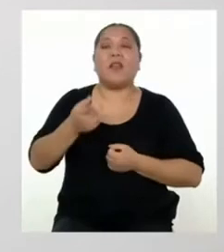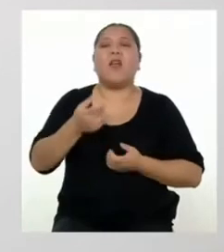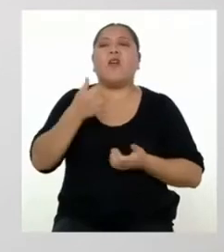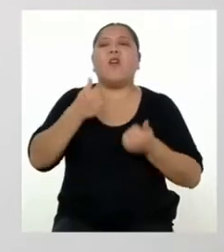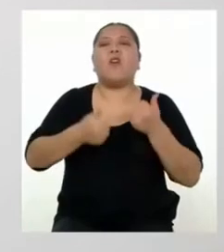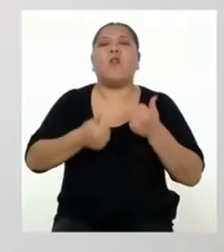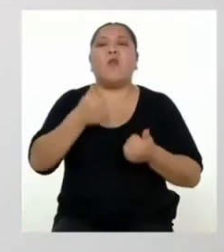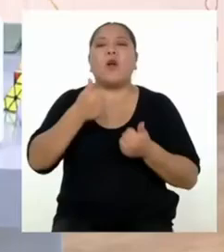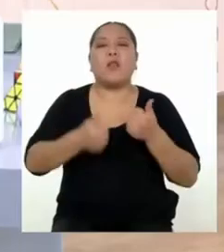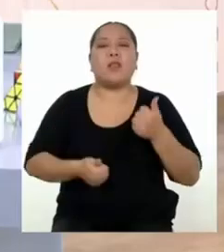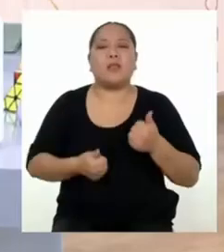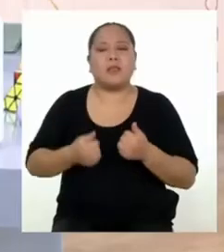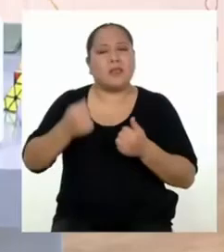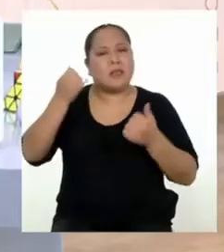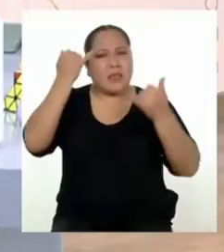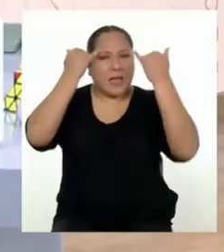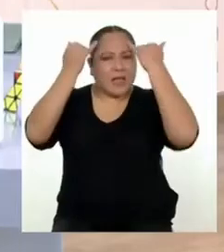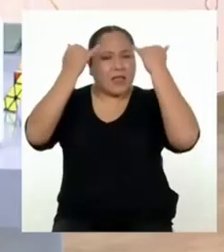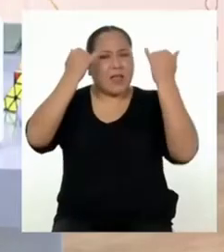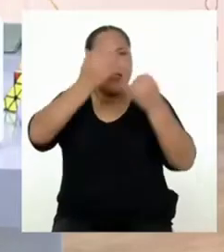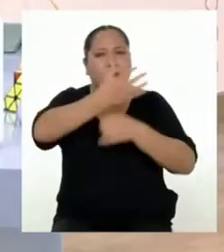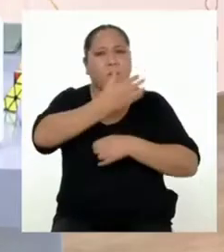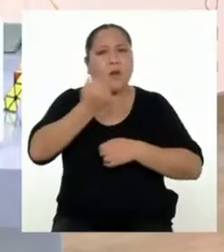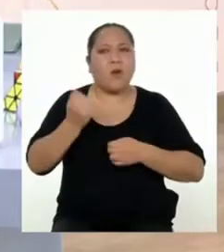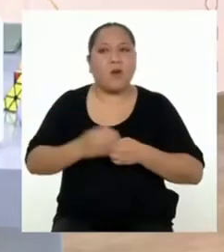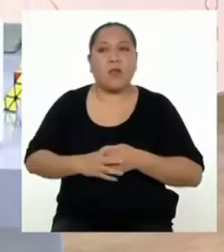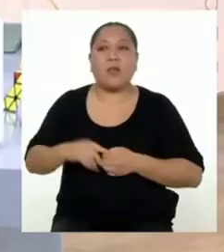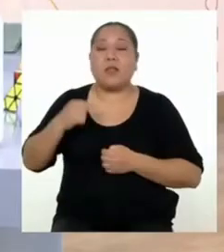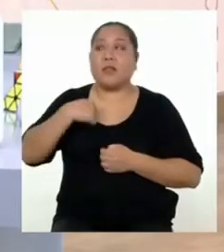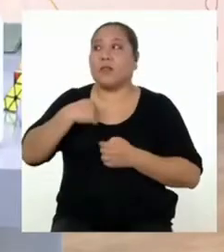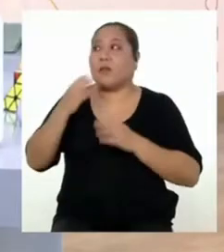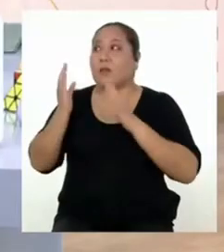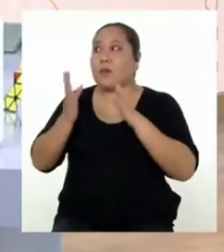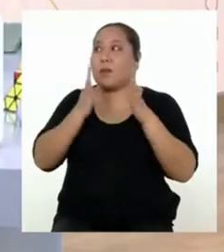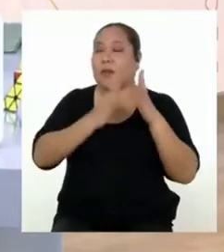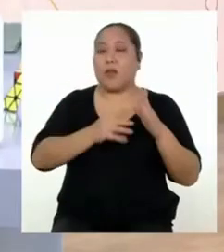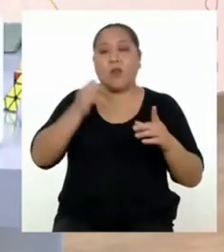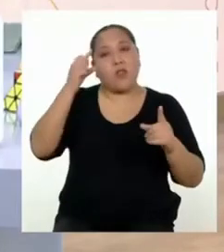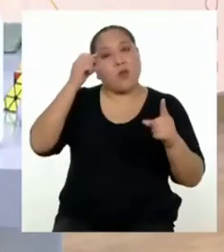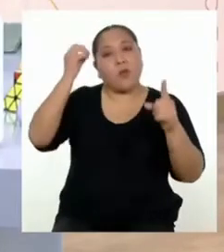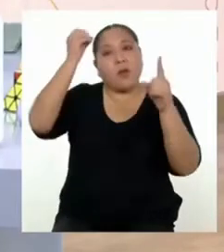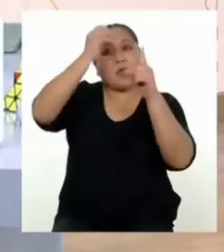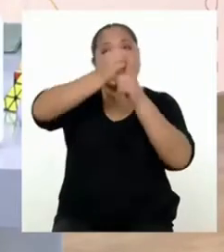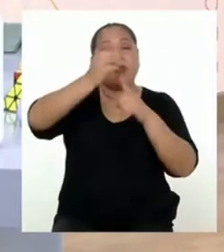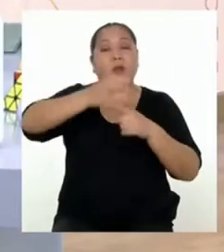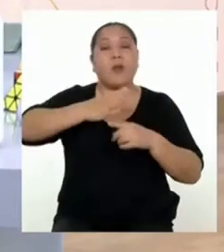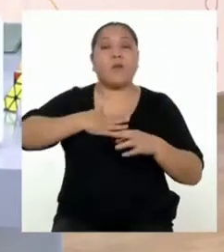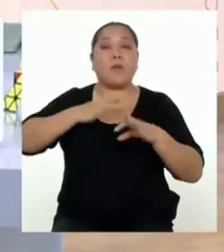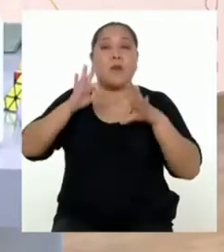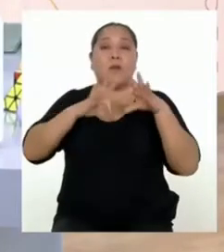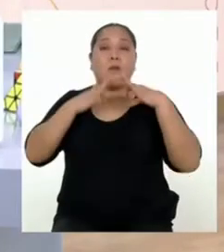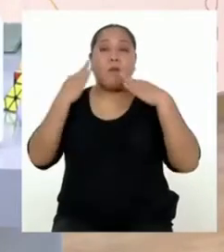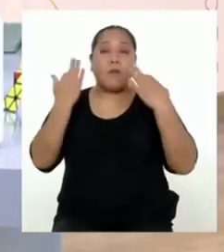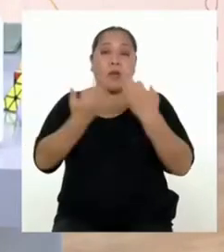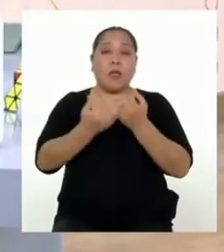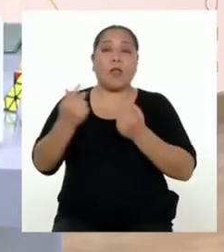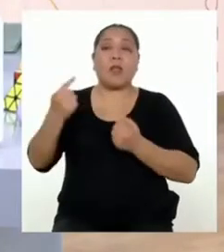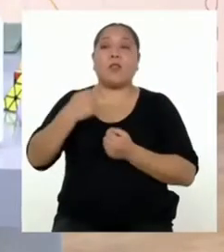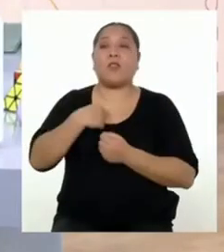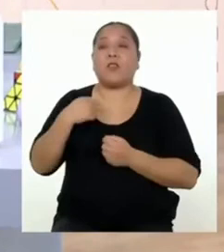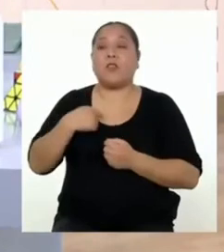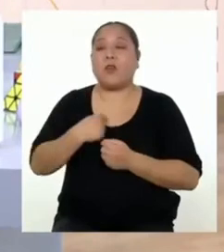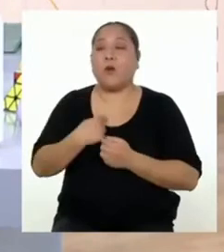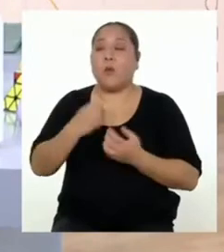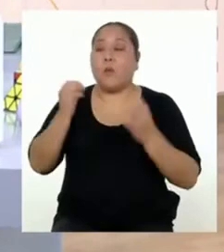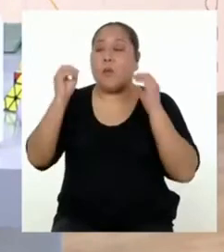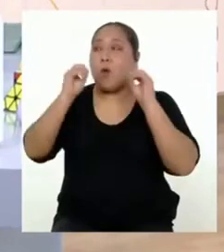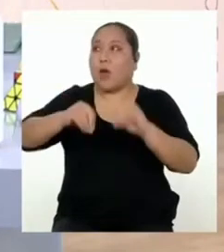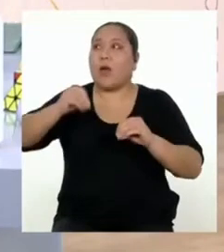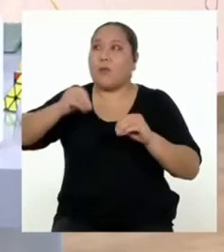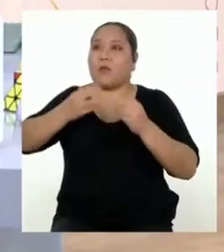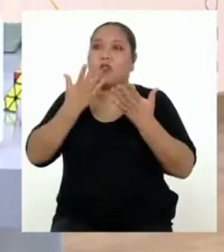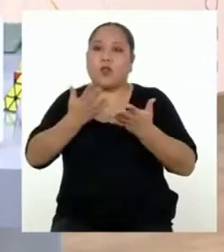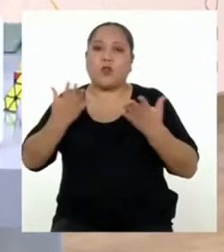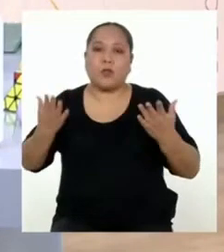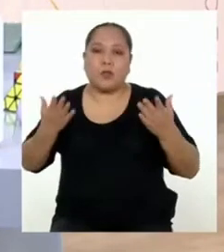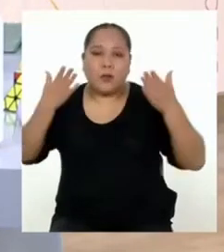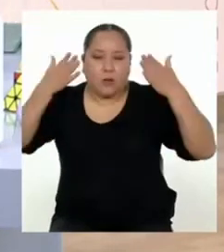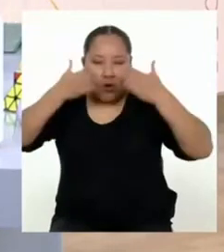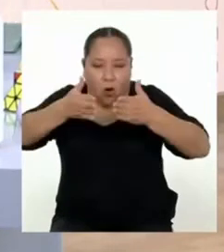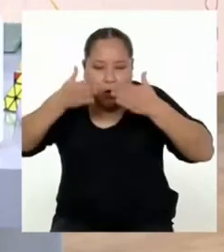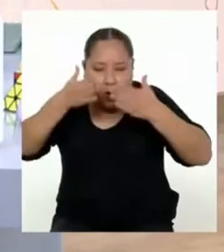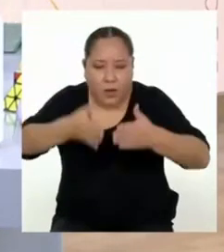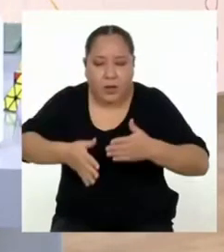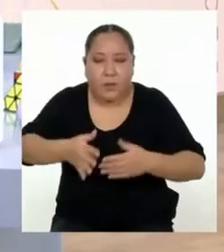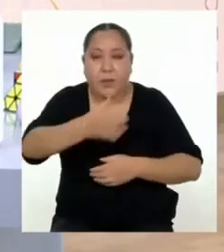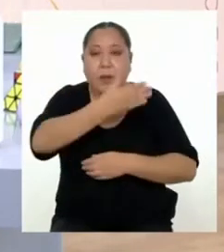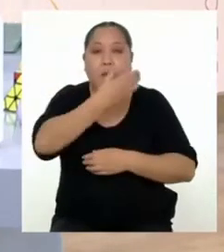propuesta de mejora? En mi caso, la elaboraré con el propósito de que mi familia y yo realicemos acciones concretas para